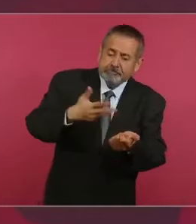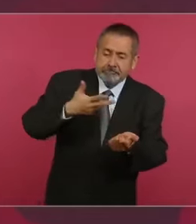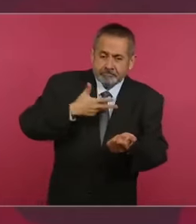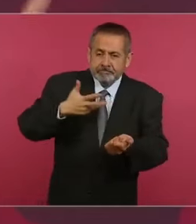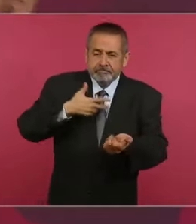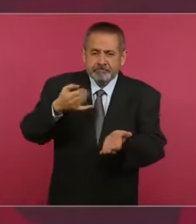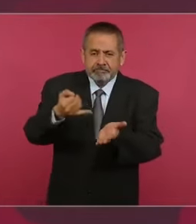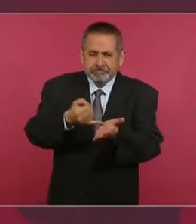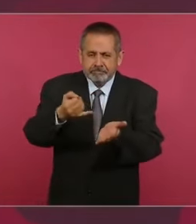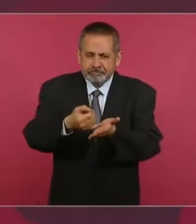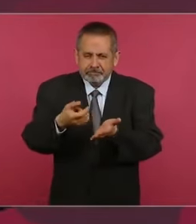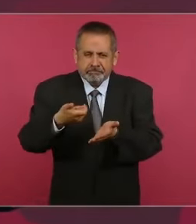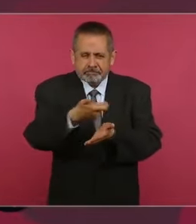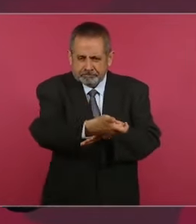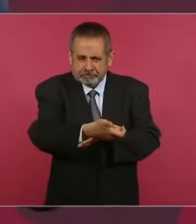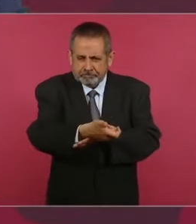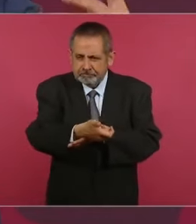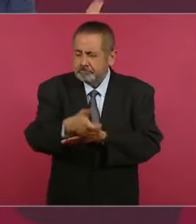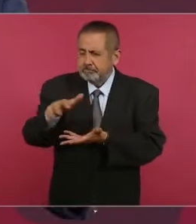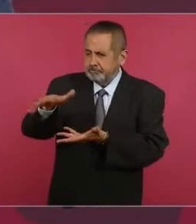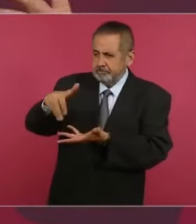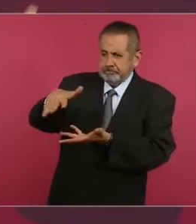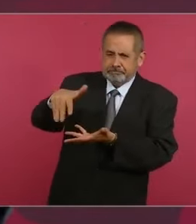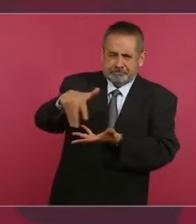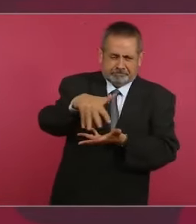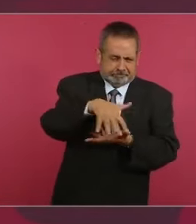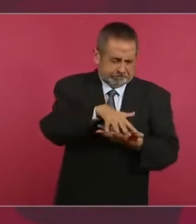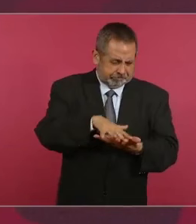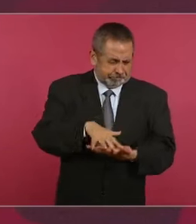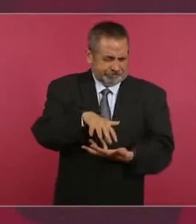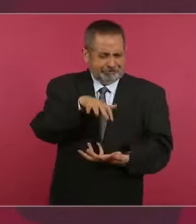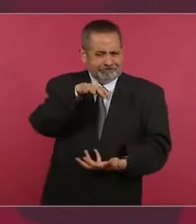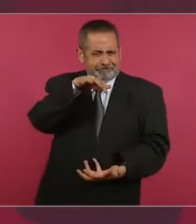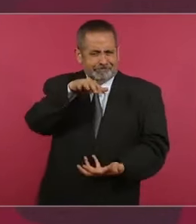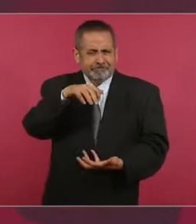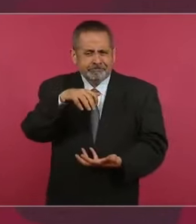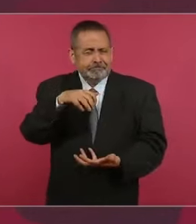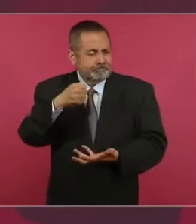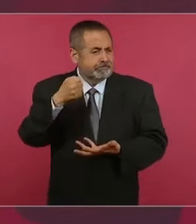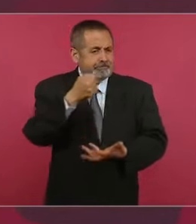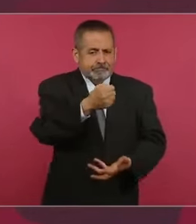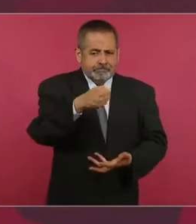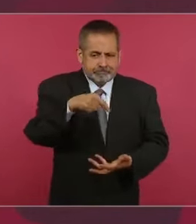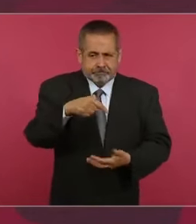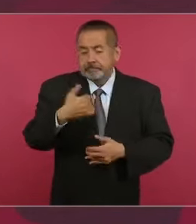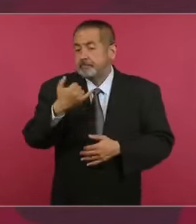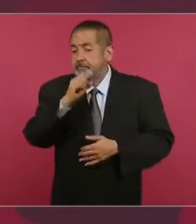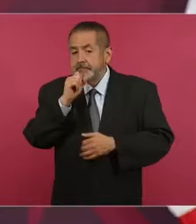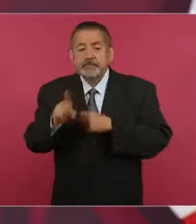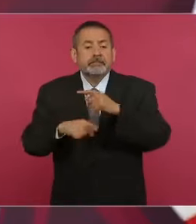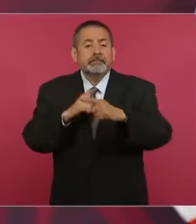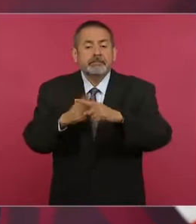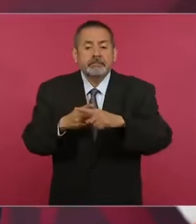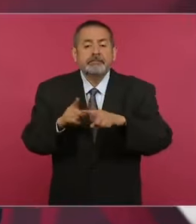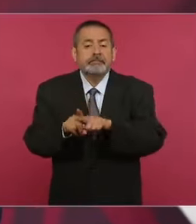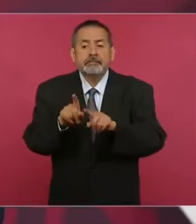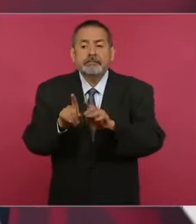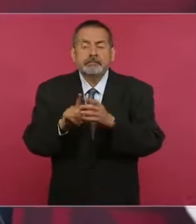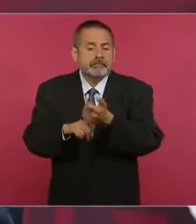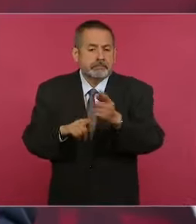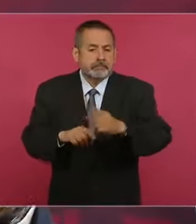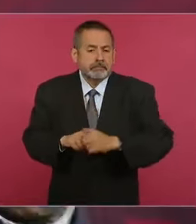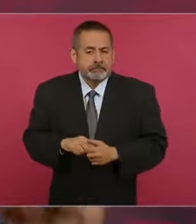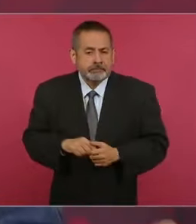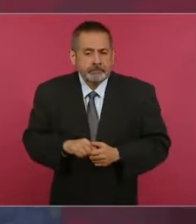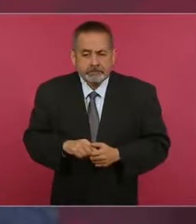Todos. Todos. Todos. Pero, además, el presupuesto también se integra con